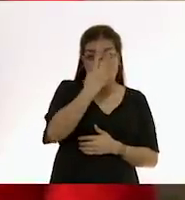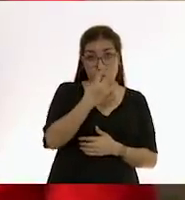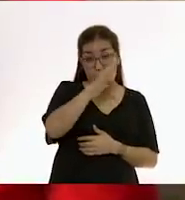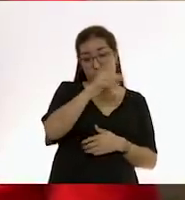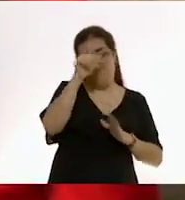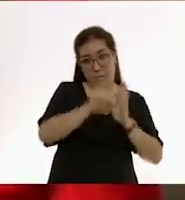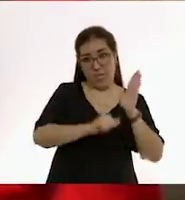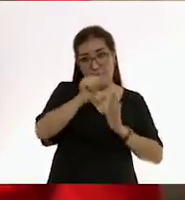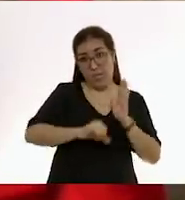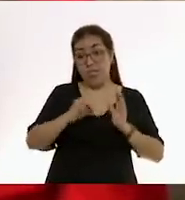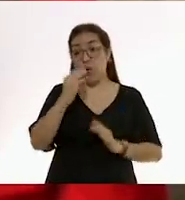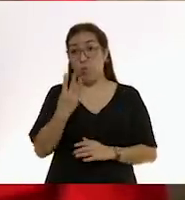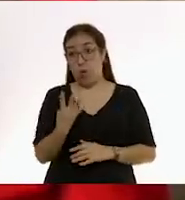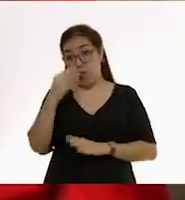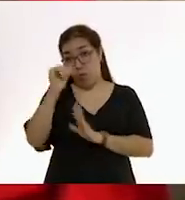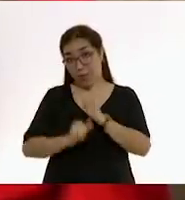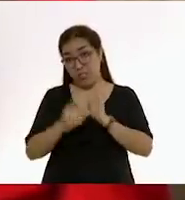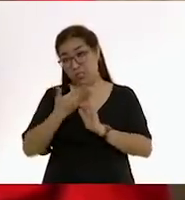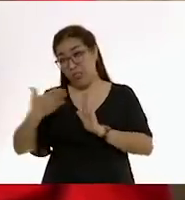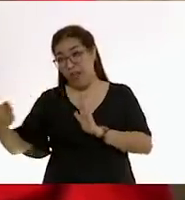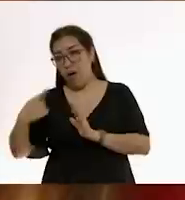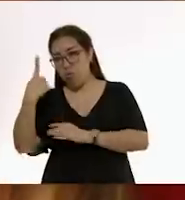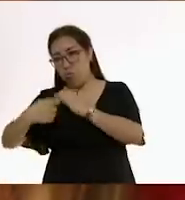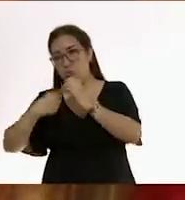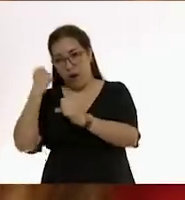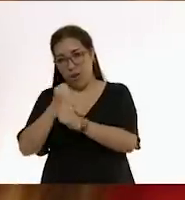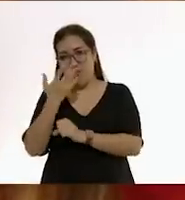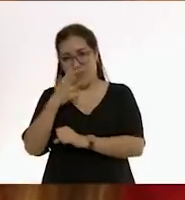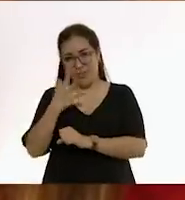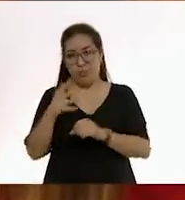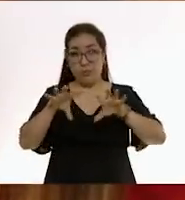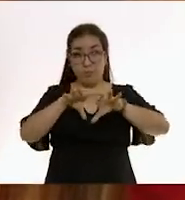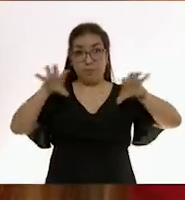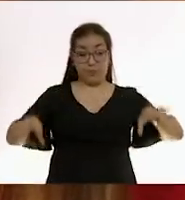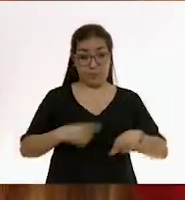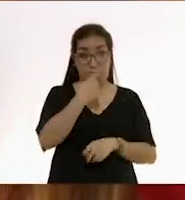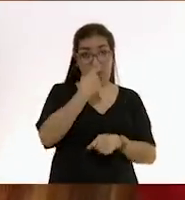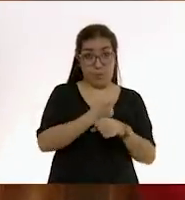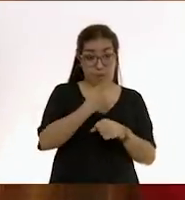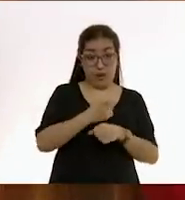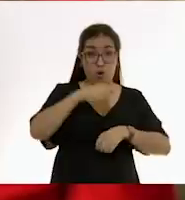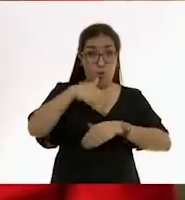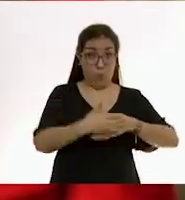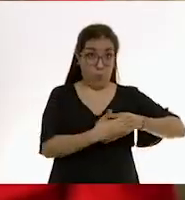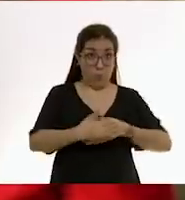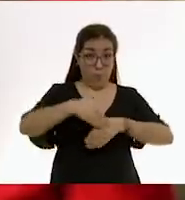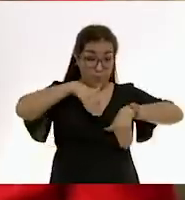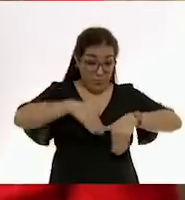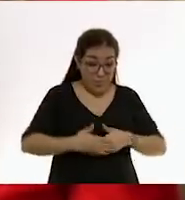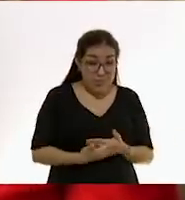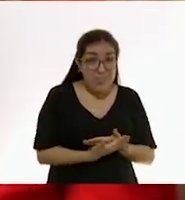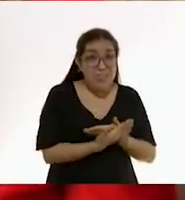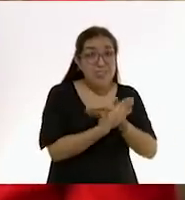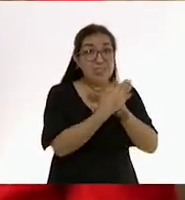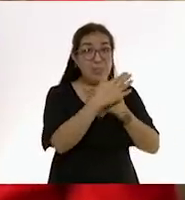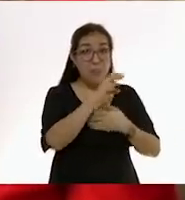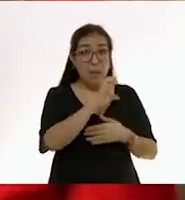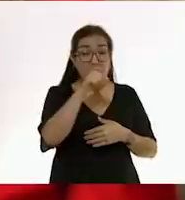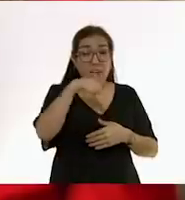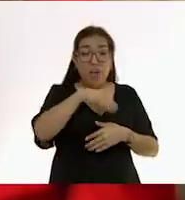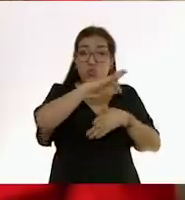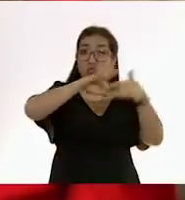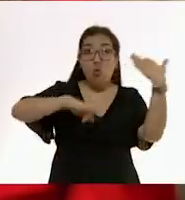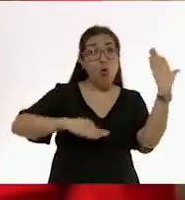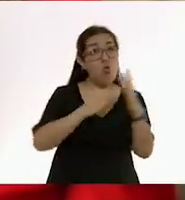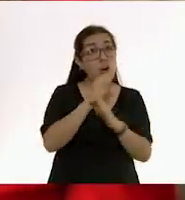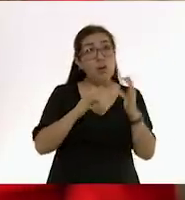partir de los cuatro meses, más o menos como hasta el año. Una vez que el bebé nace, el bebé llega al mundo y para él todo es absolutamente